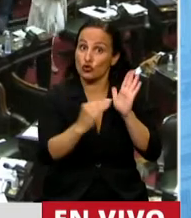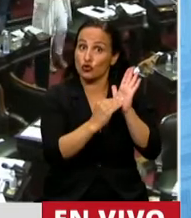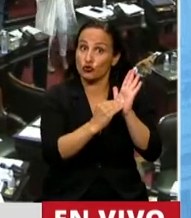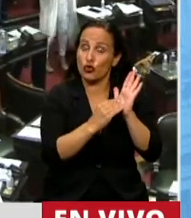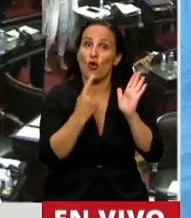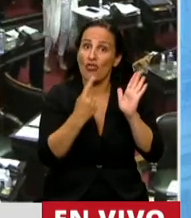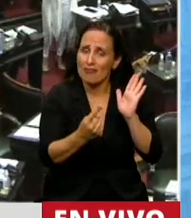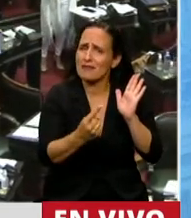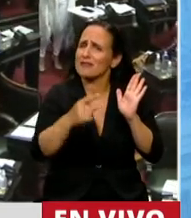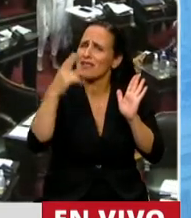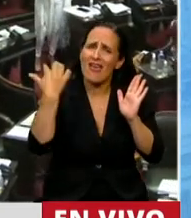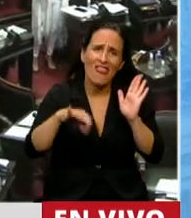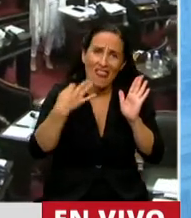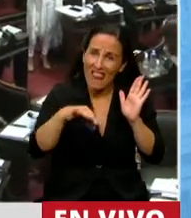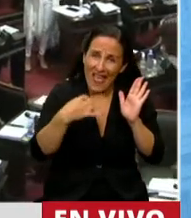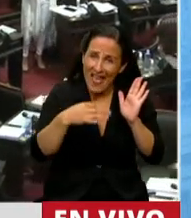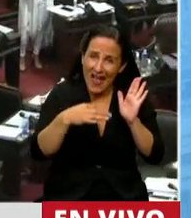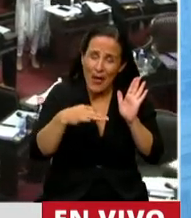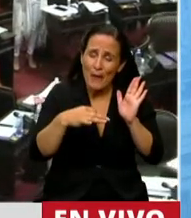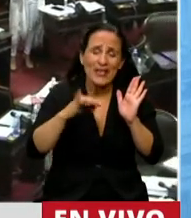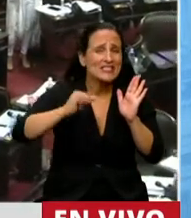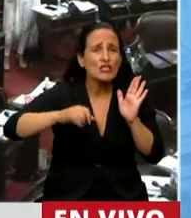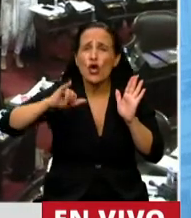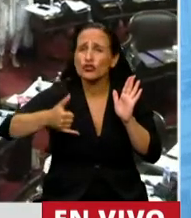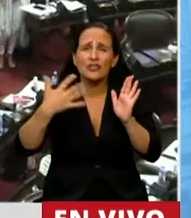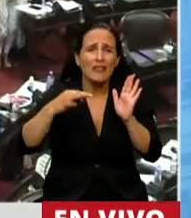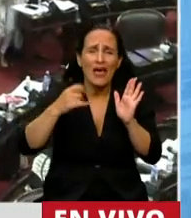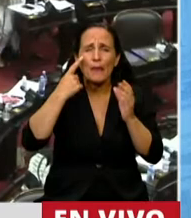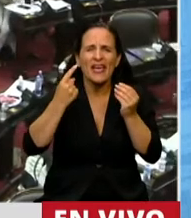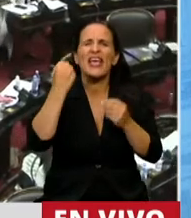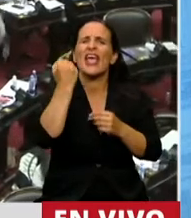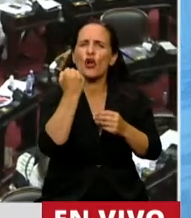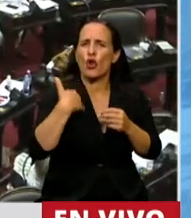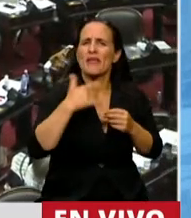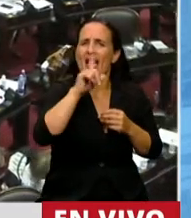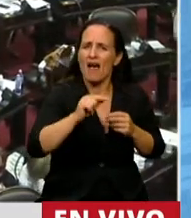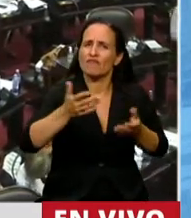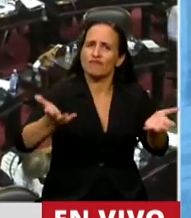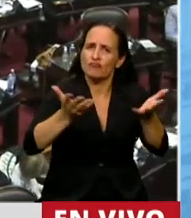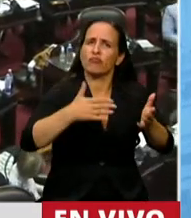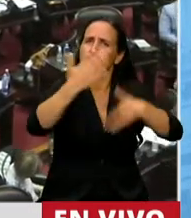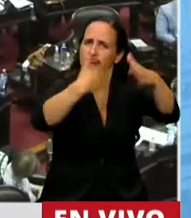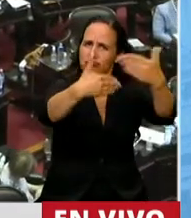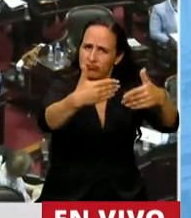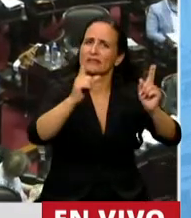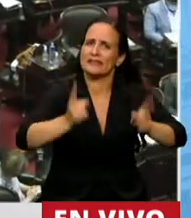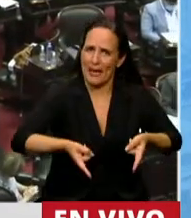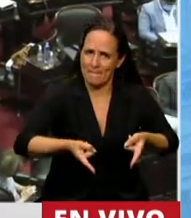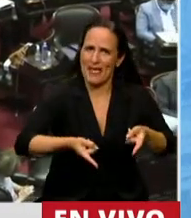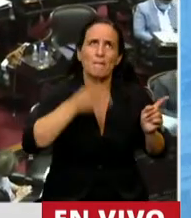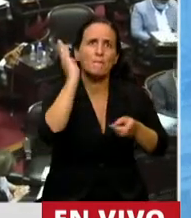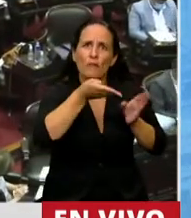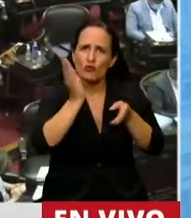que debería ser compatible con la recuperación de la economía productiva y con la mejora de los indicadores